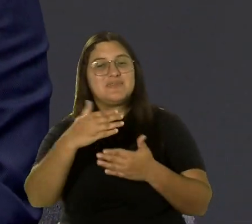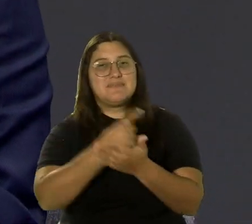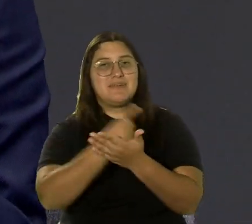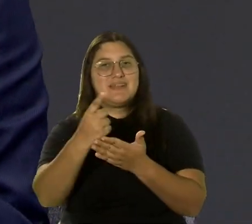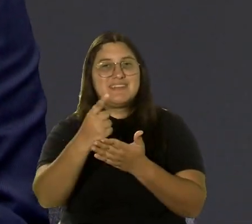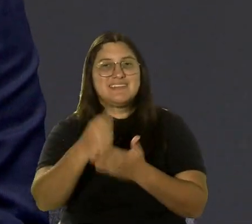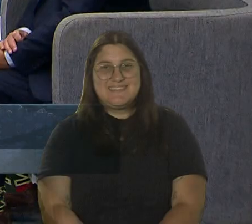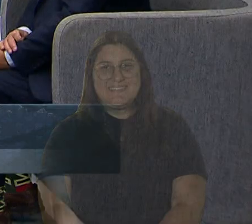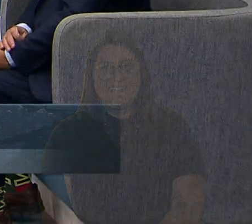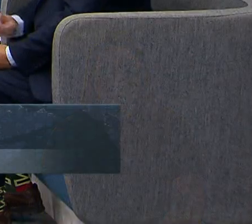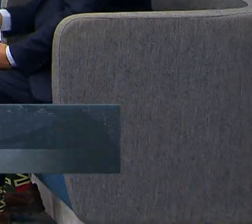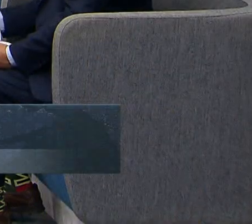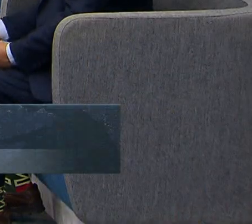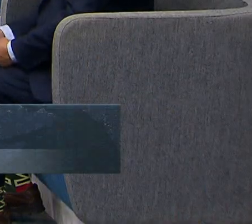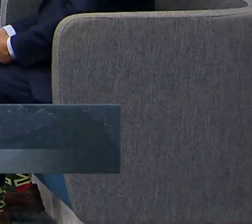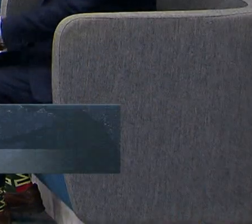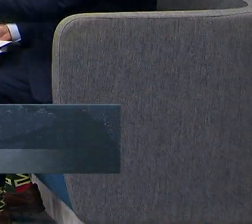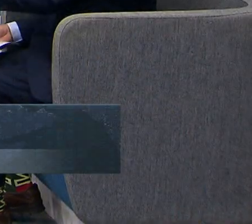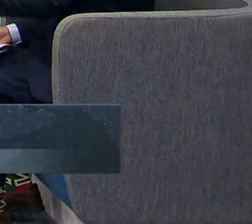Especiales. Especiales.